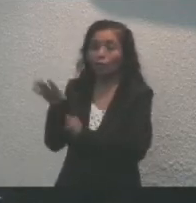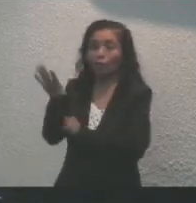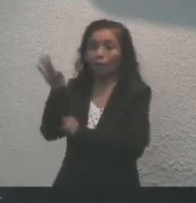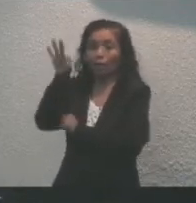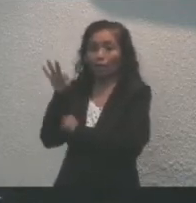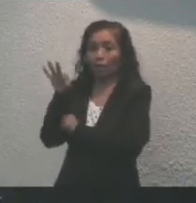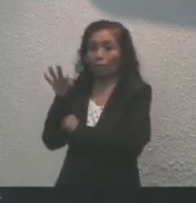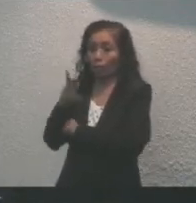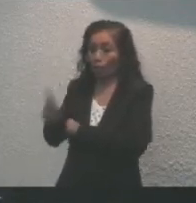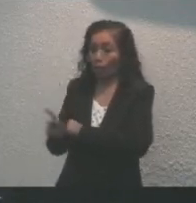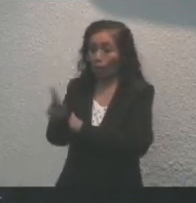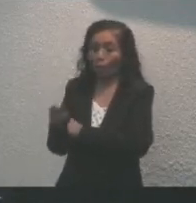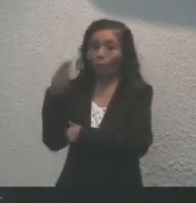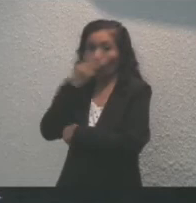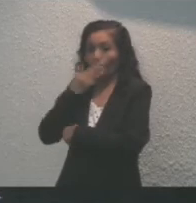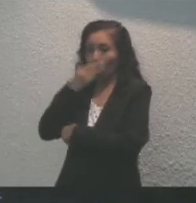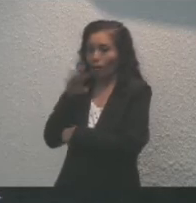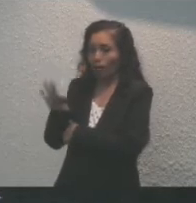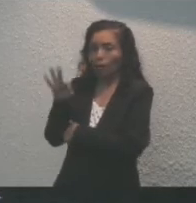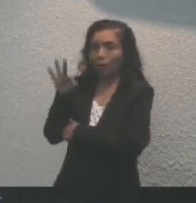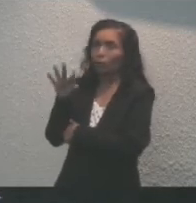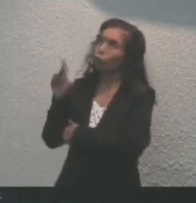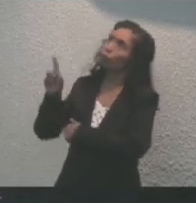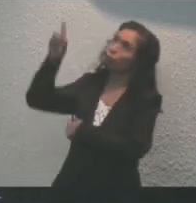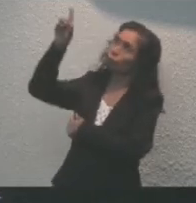al sufrido pueblo maya como elegidos de Dios.